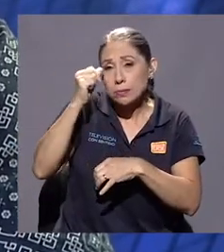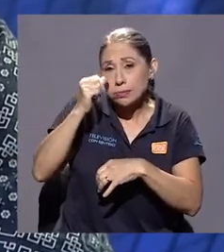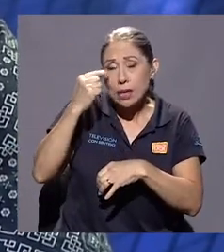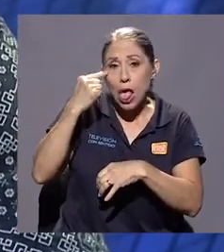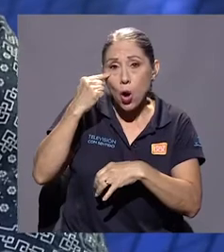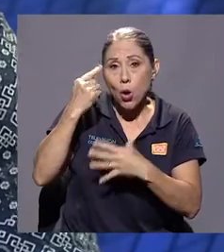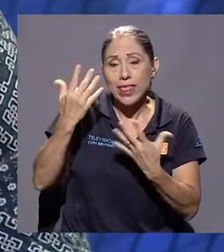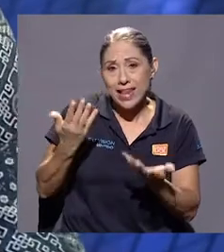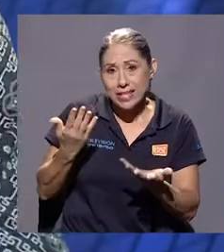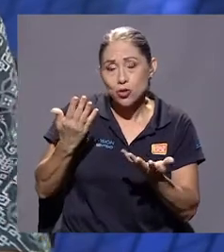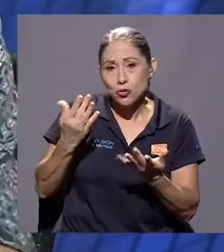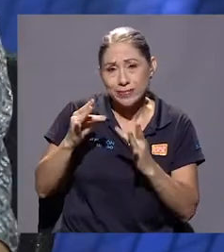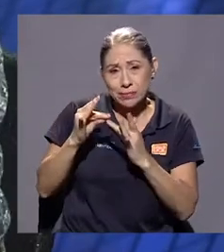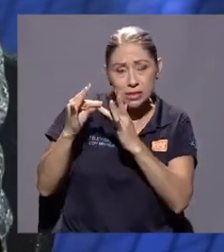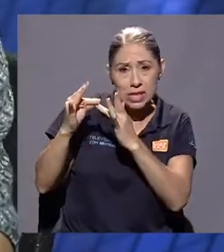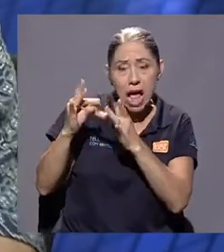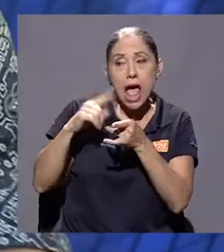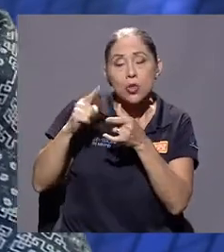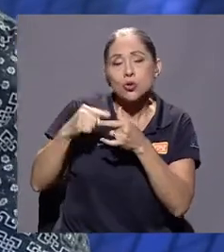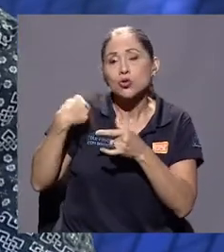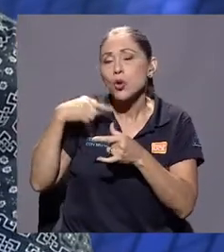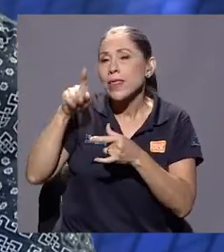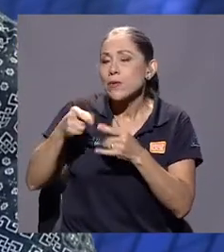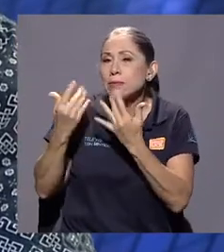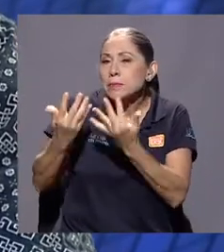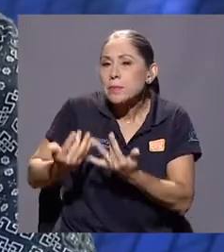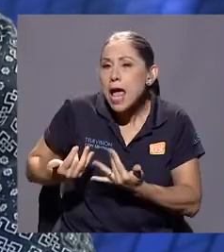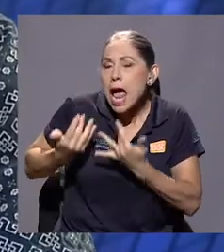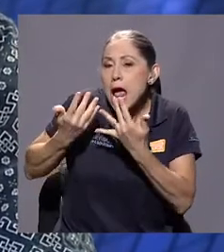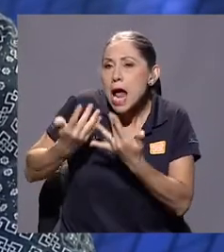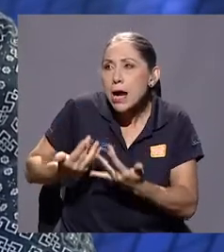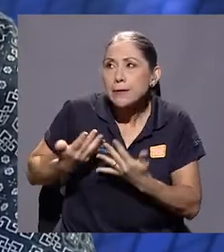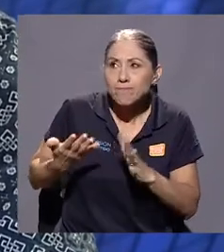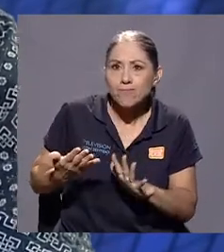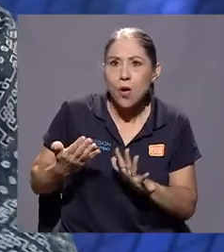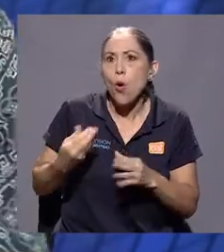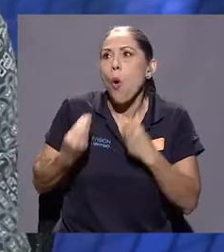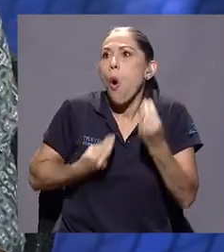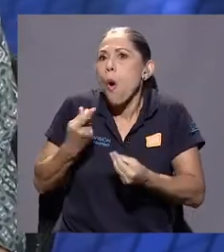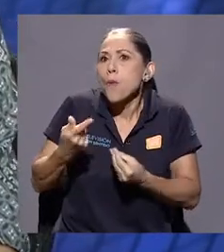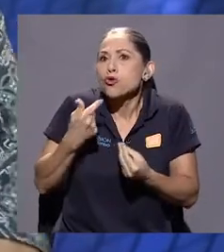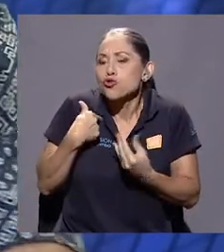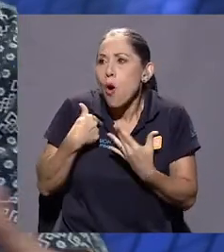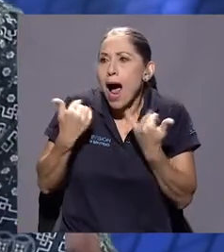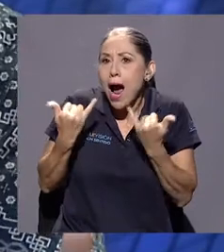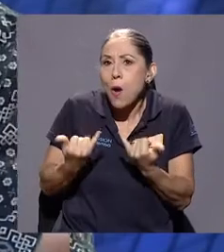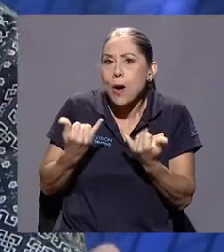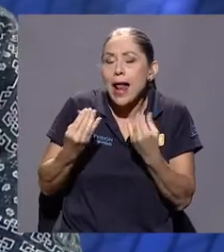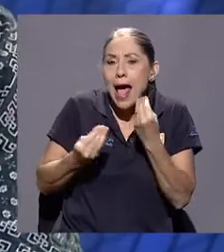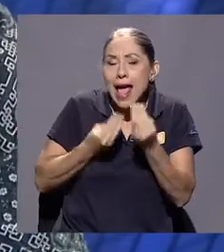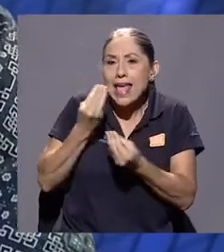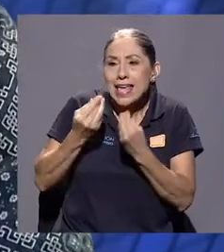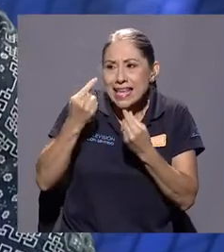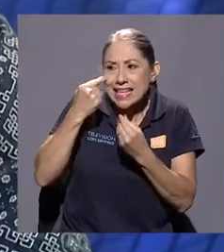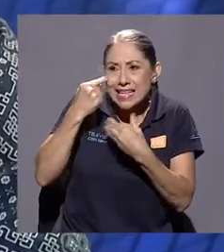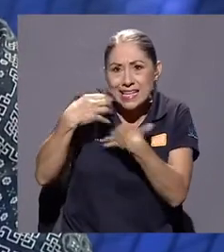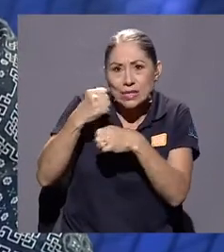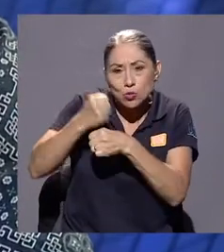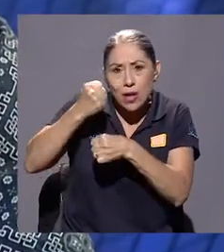Entonces dije, bueno, tengo que darme cierto tiempo porque nada me va a servir invertir en salud si después me la hubiera que quitar.